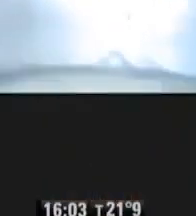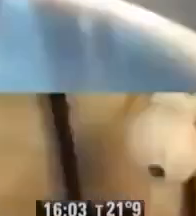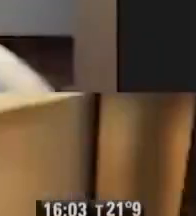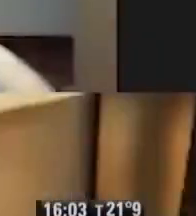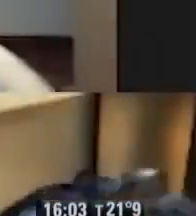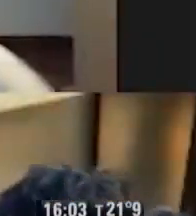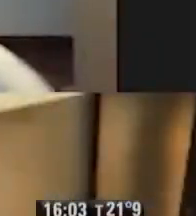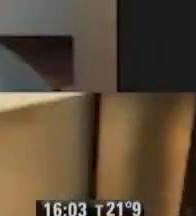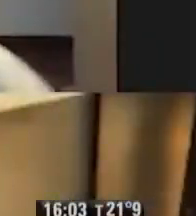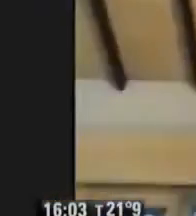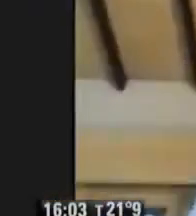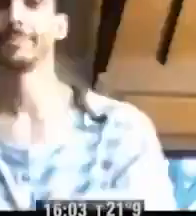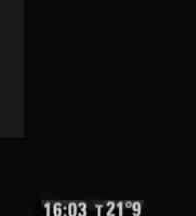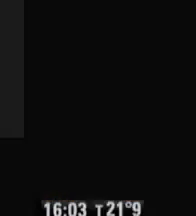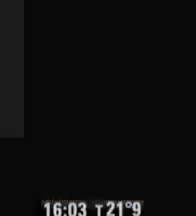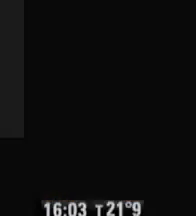¡Largado!